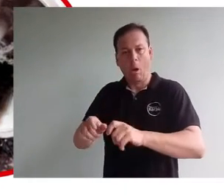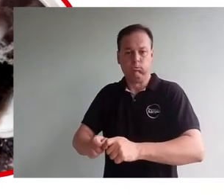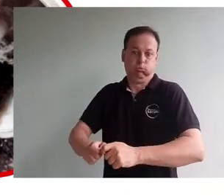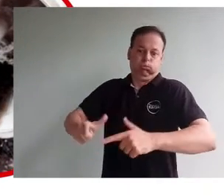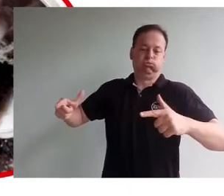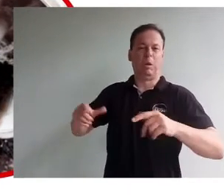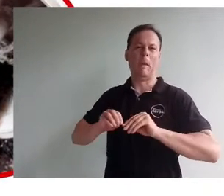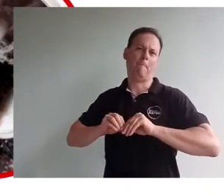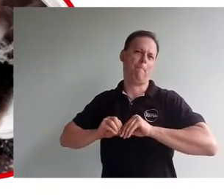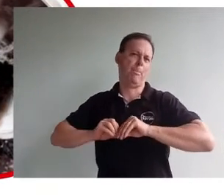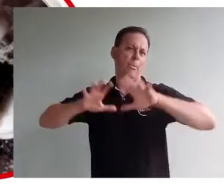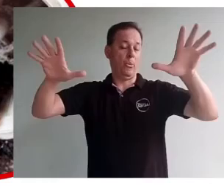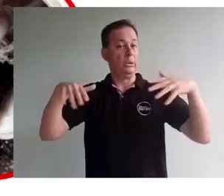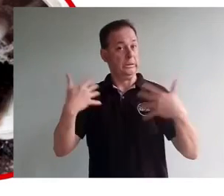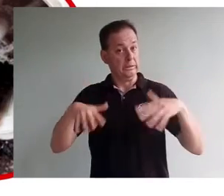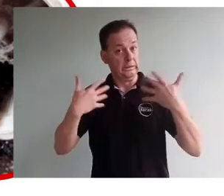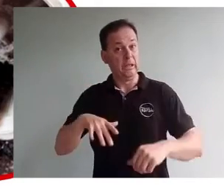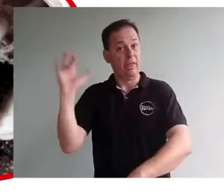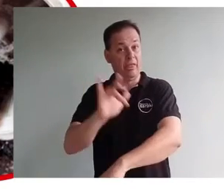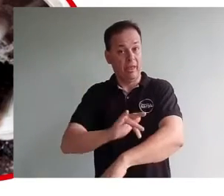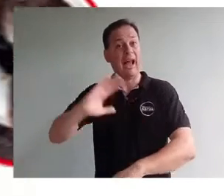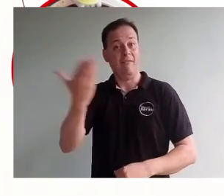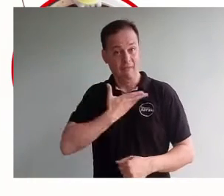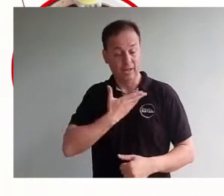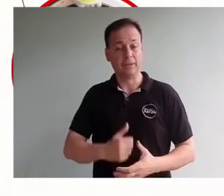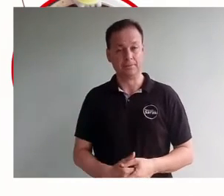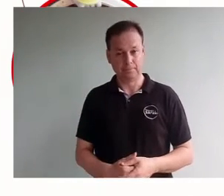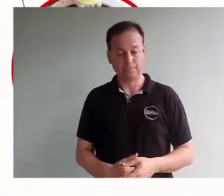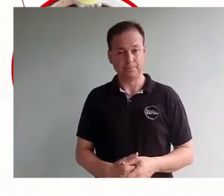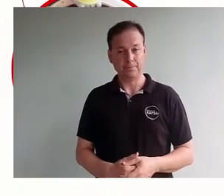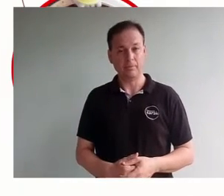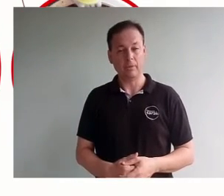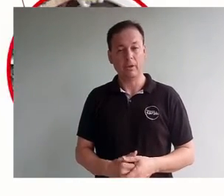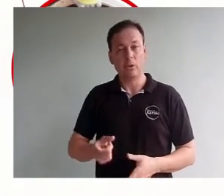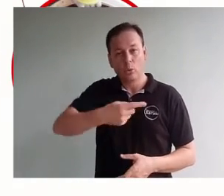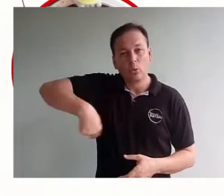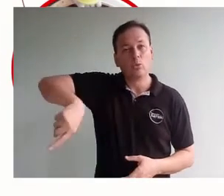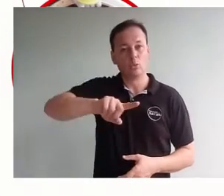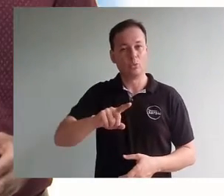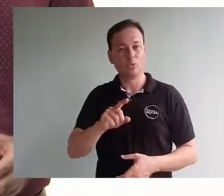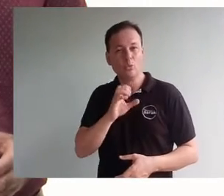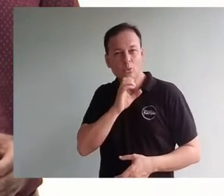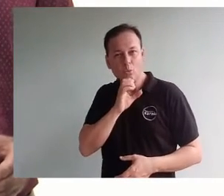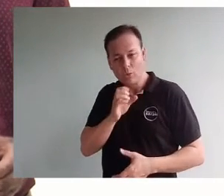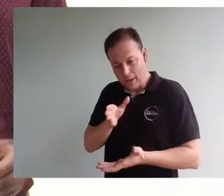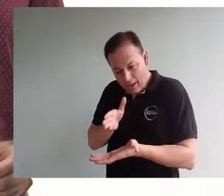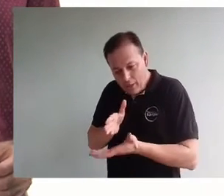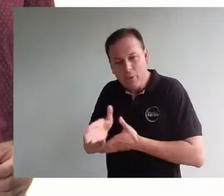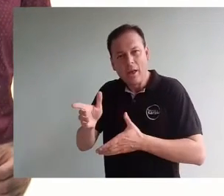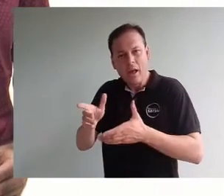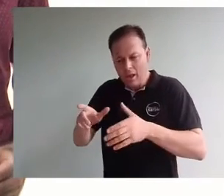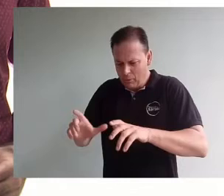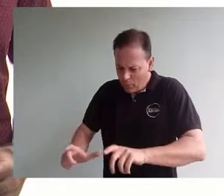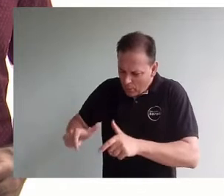es posible criadero del mosquito transmisor de dengue, chikungunya y zika. Hacé tu parte.